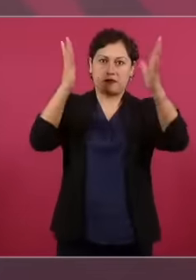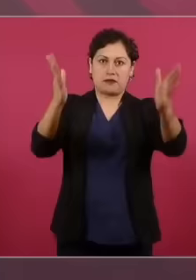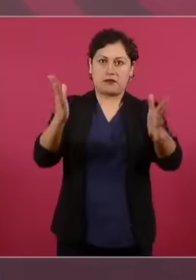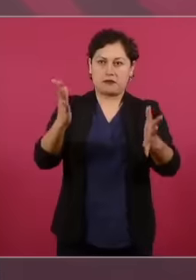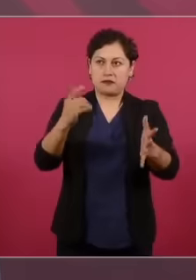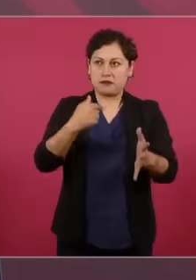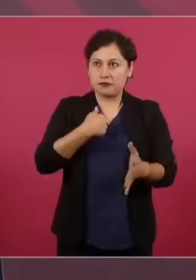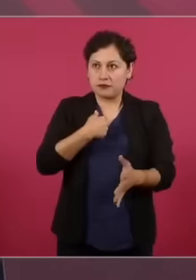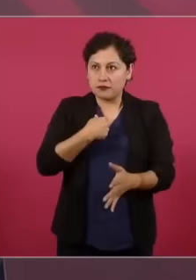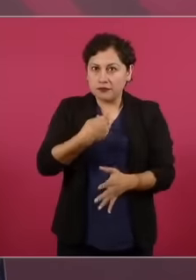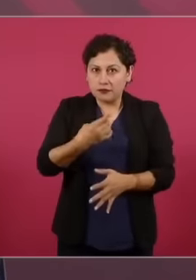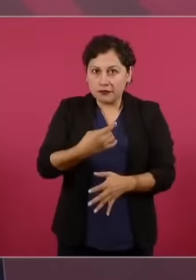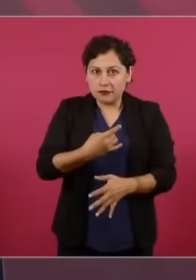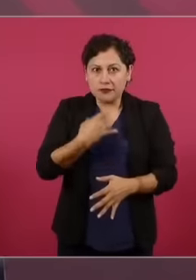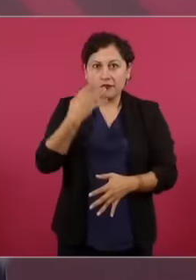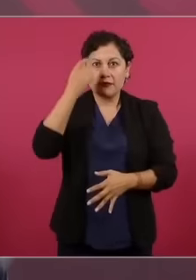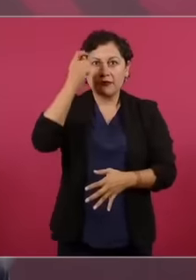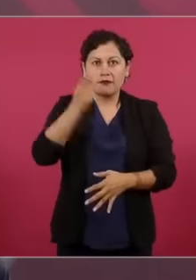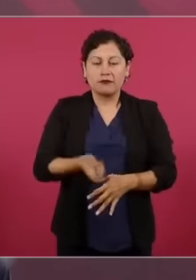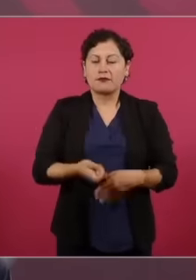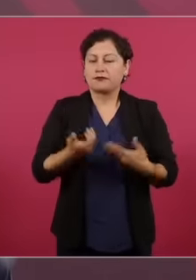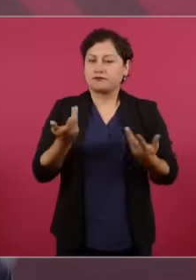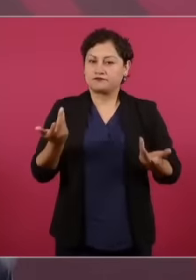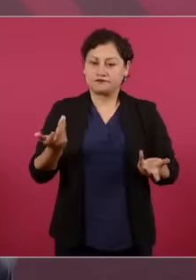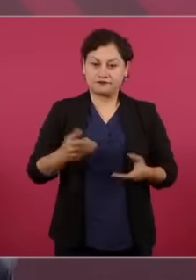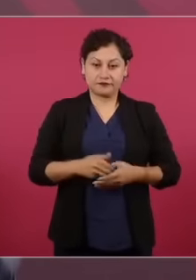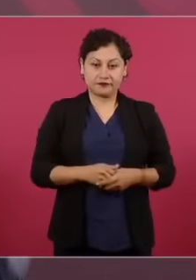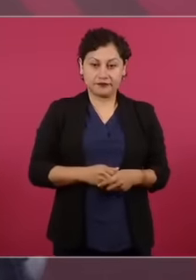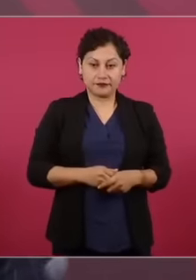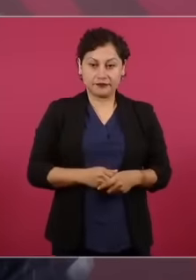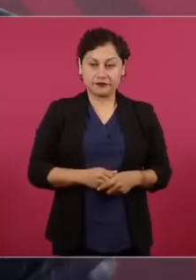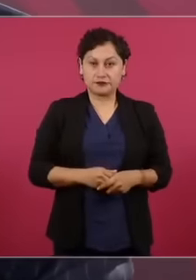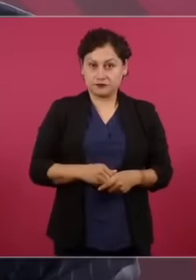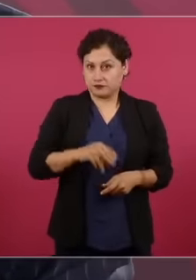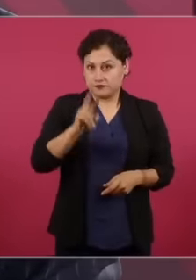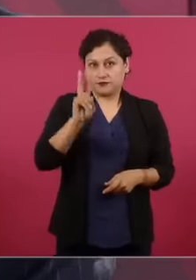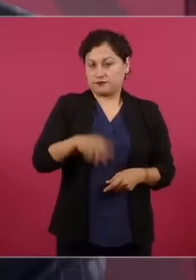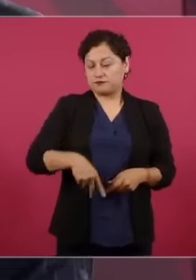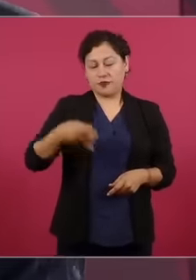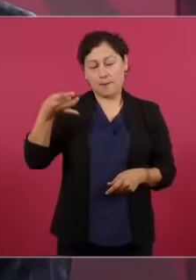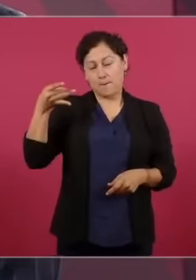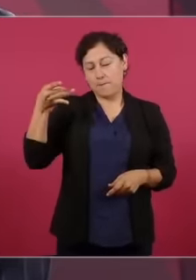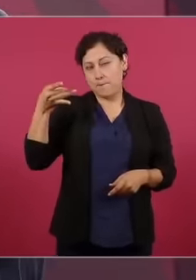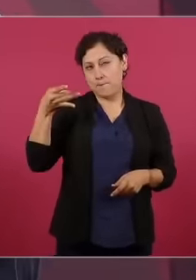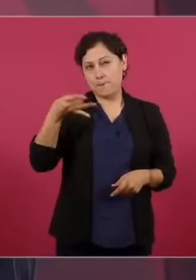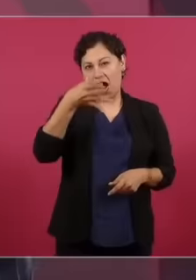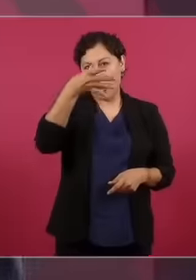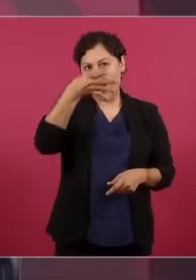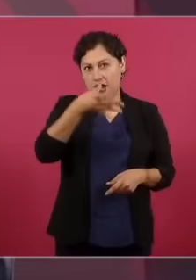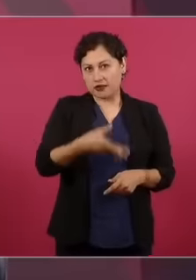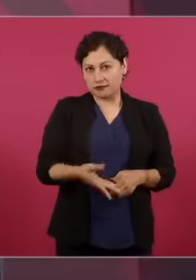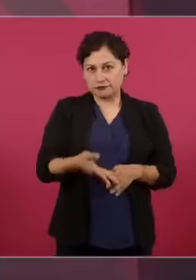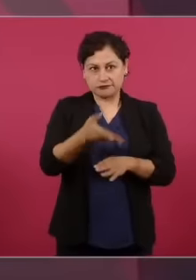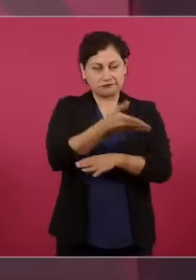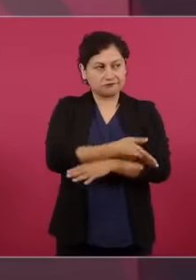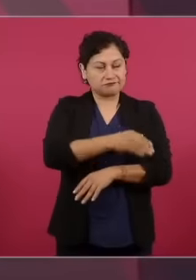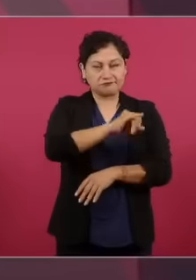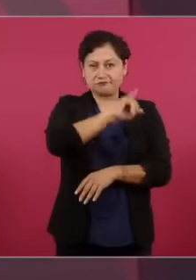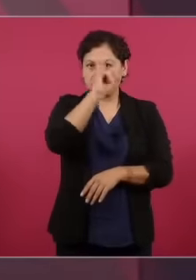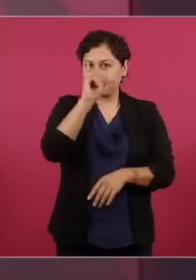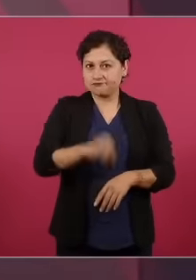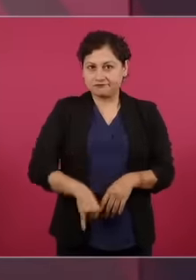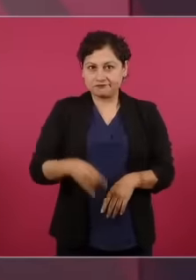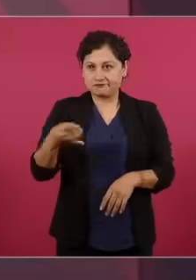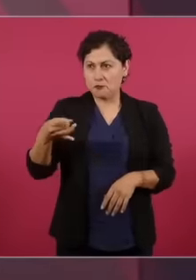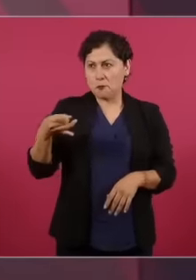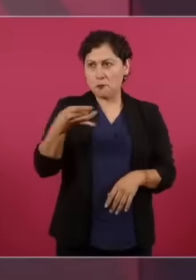perdido pero como nunca se había visto una victoria así de más